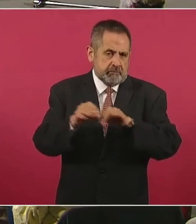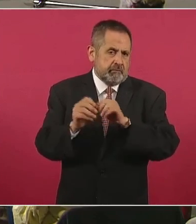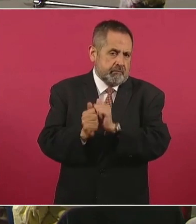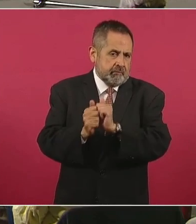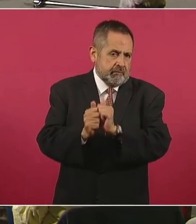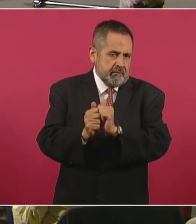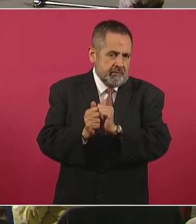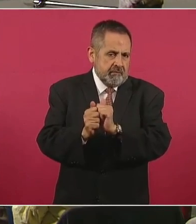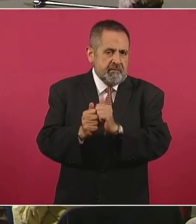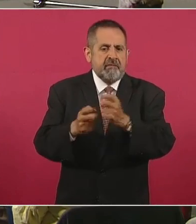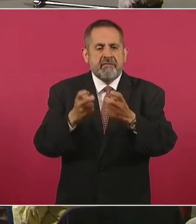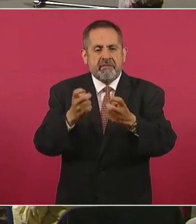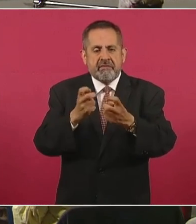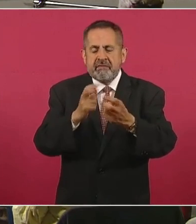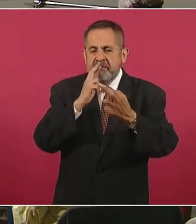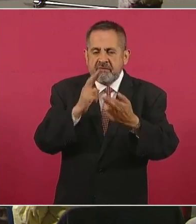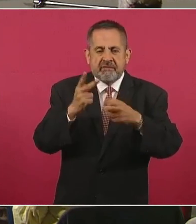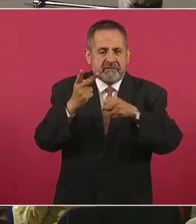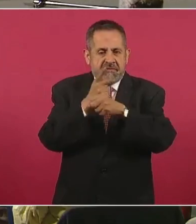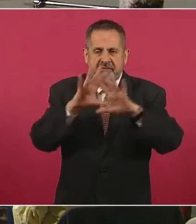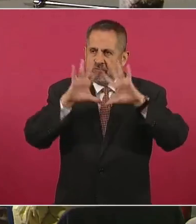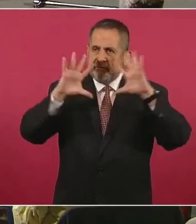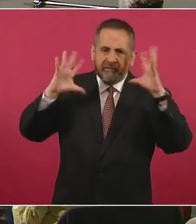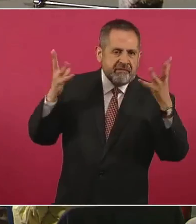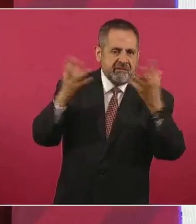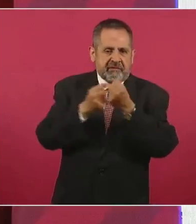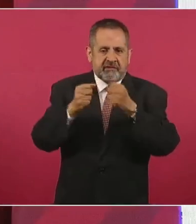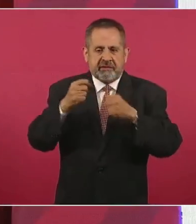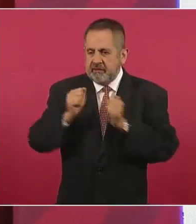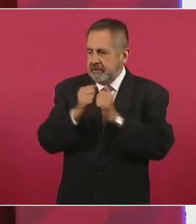el resultado del trabajo conjunto con el Gabinete de Seguridad.